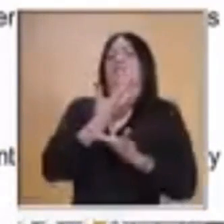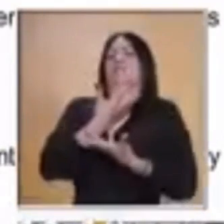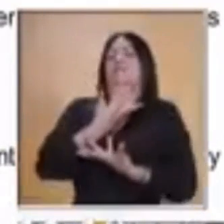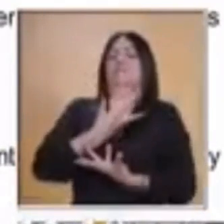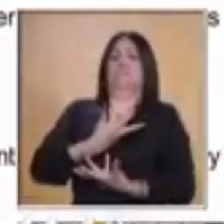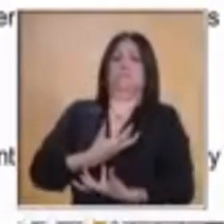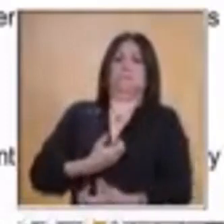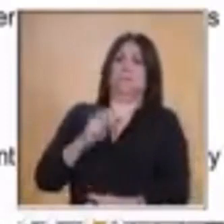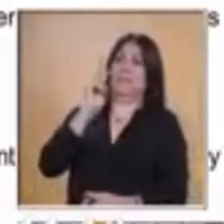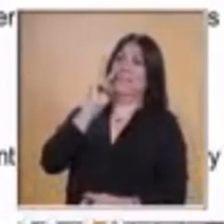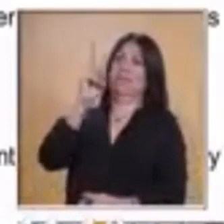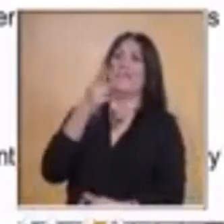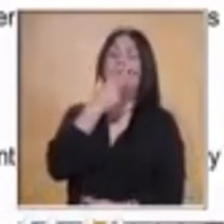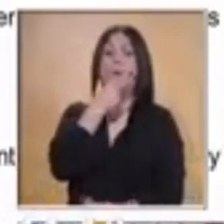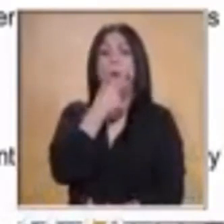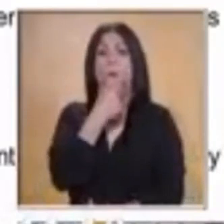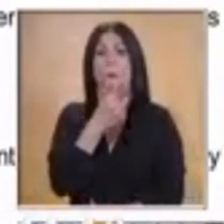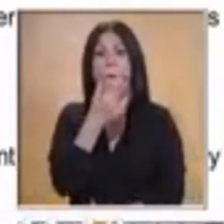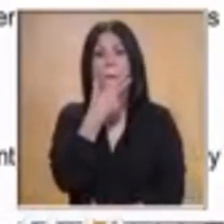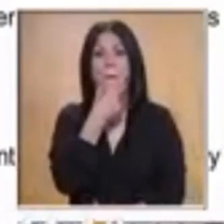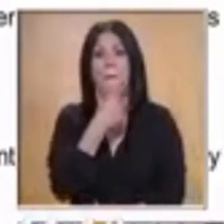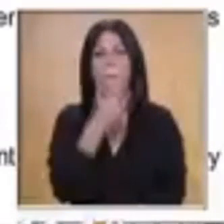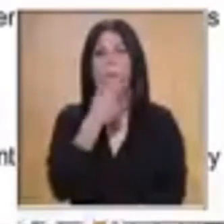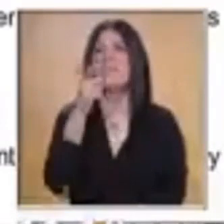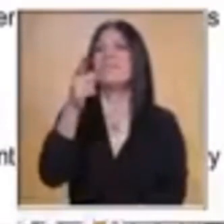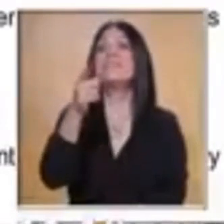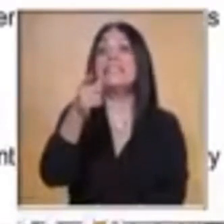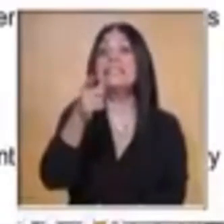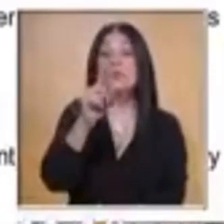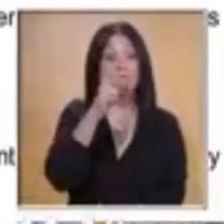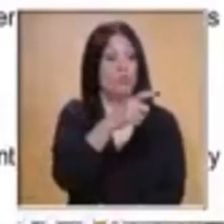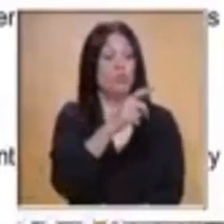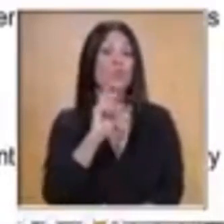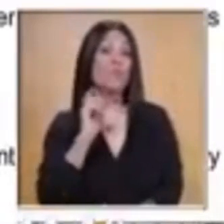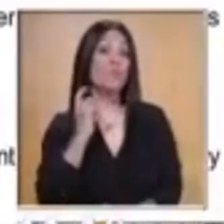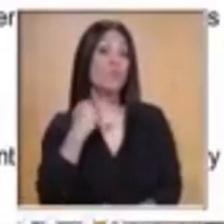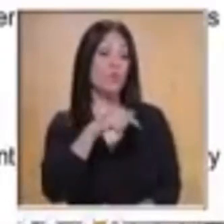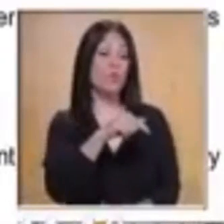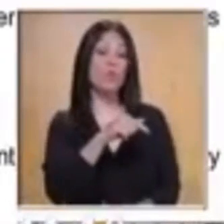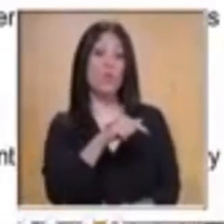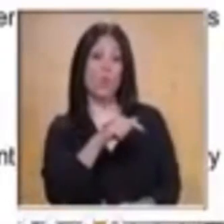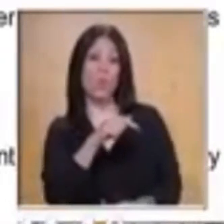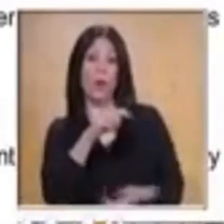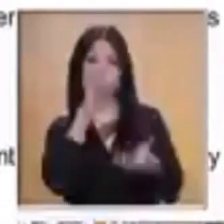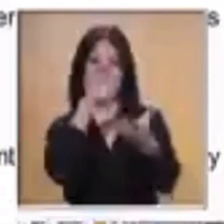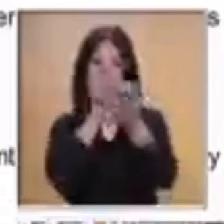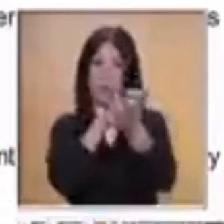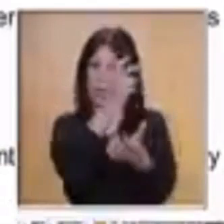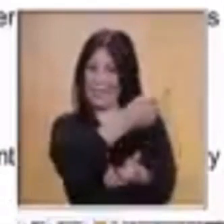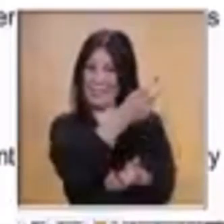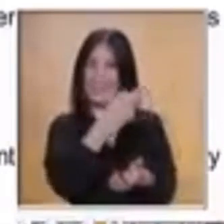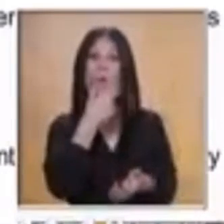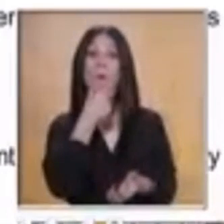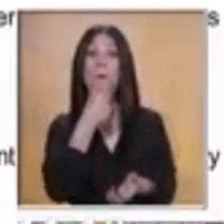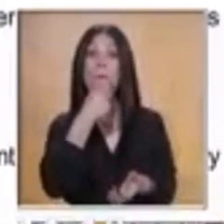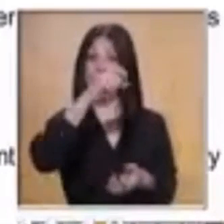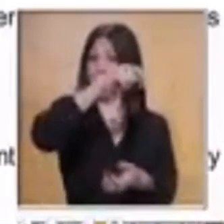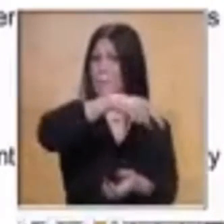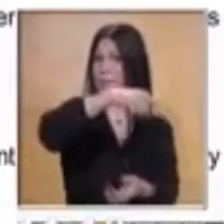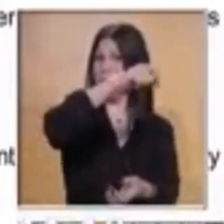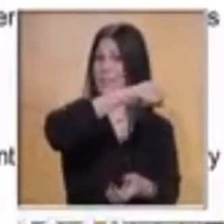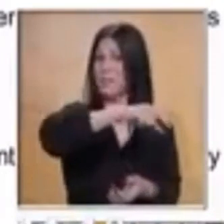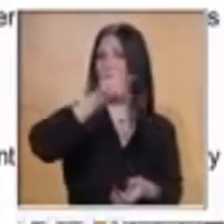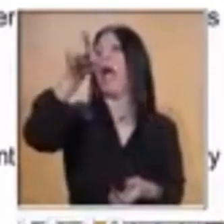en un elegante traje de época y llevando del brazo a una señorita muy guapa, de la mejor